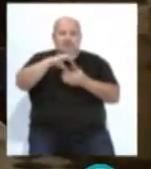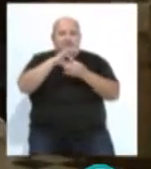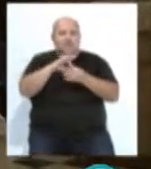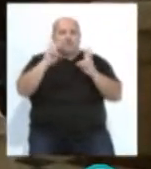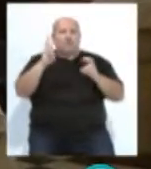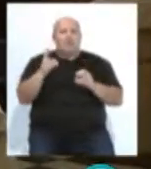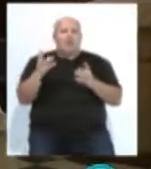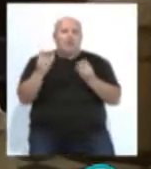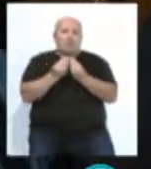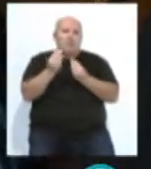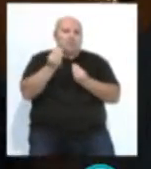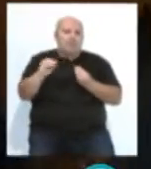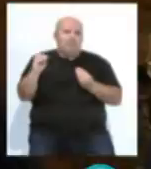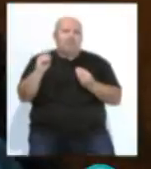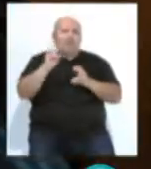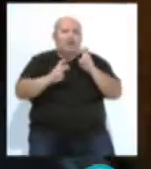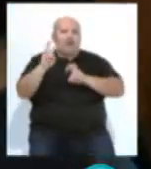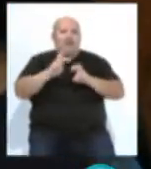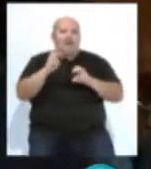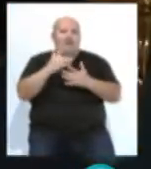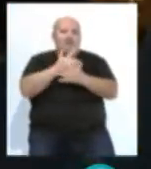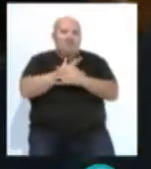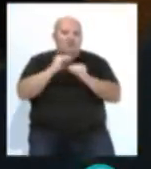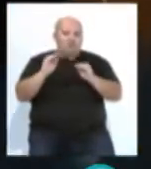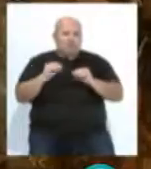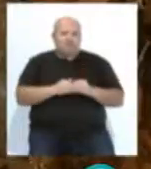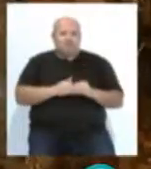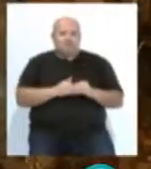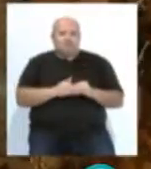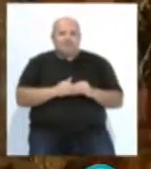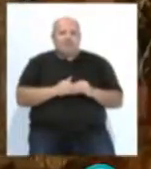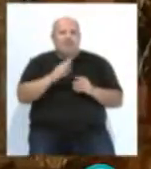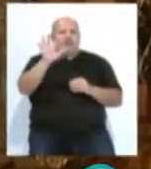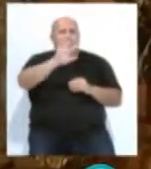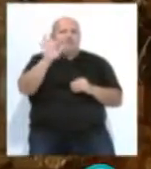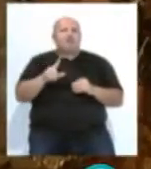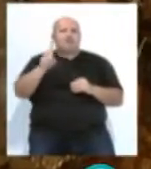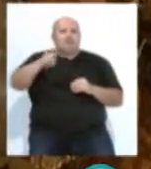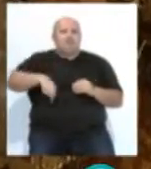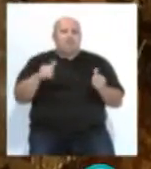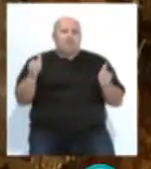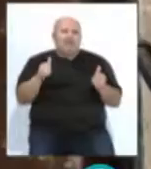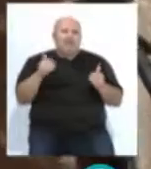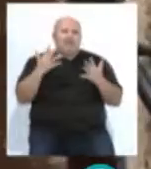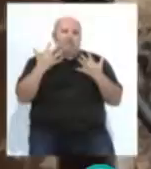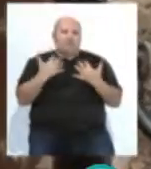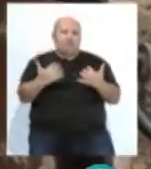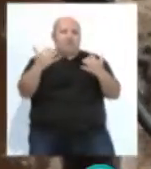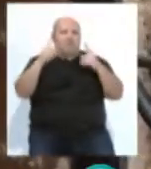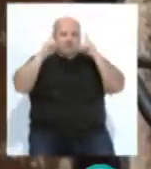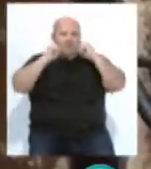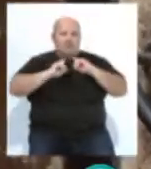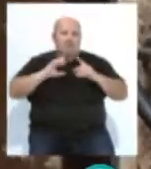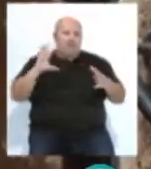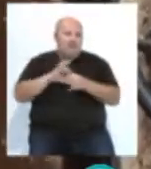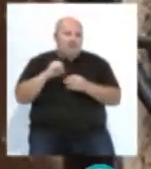efemeridez junto a ellas, acercándoles a la Virgen a su iglesia. La imagen fue protagonista de un pequeño acto entre las monjas y la